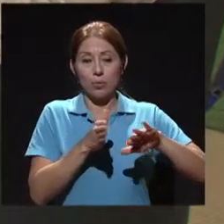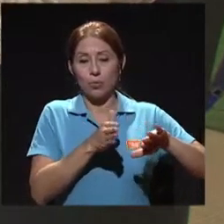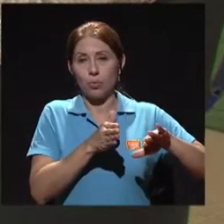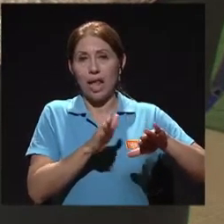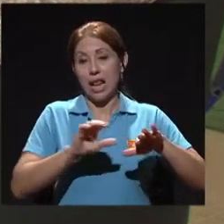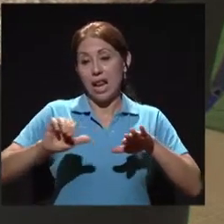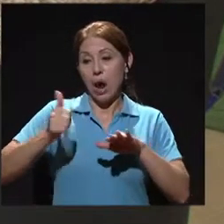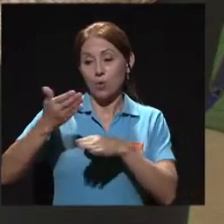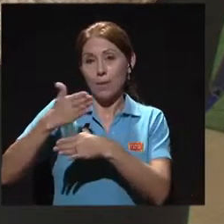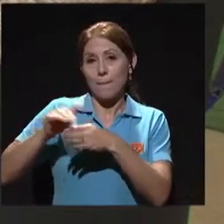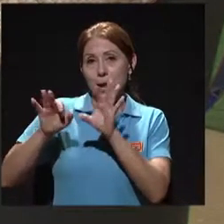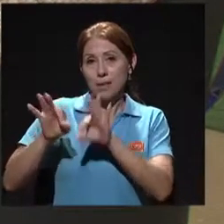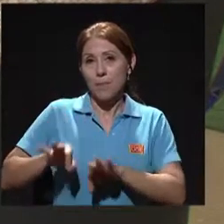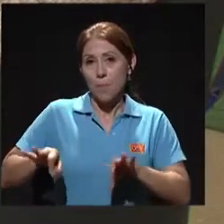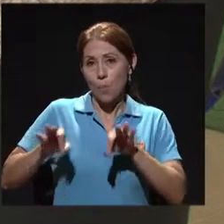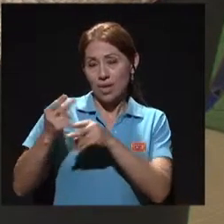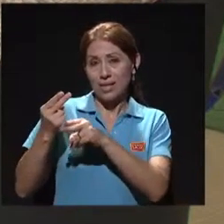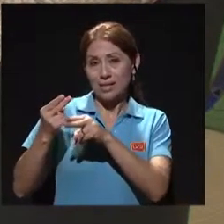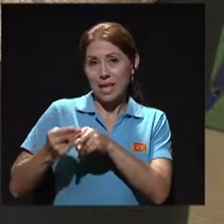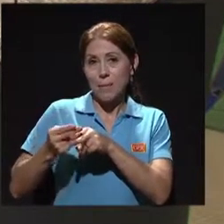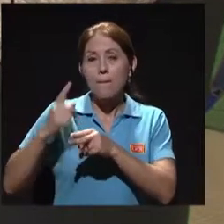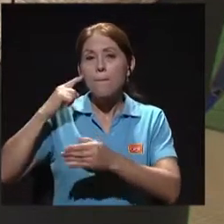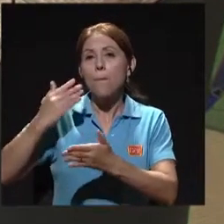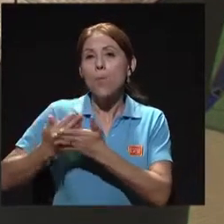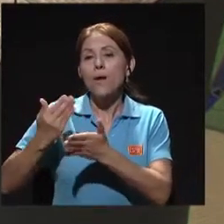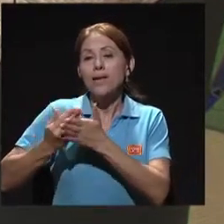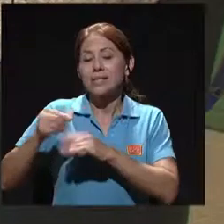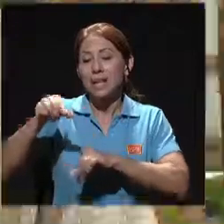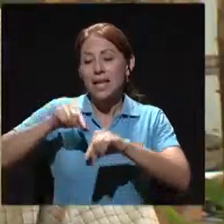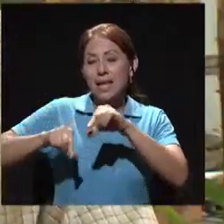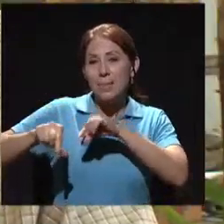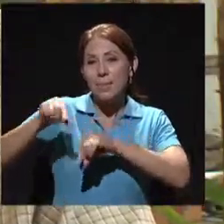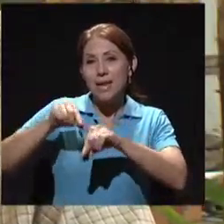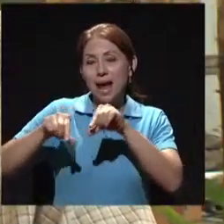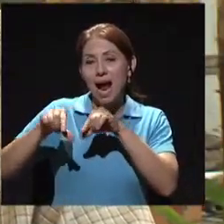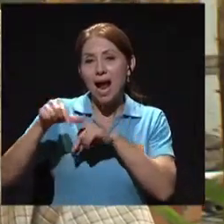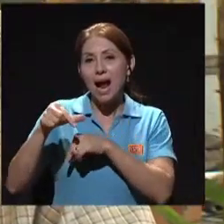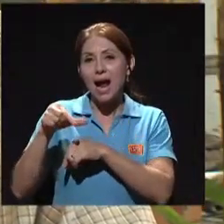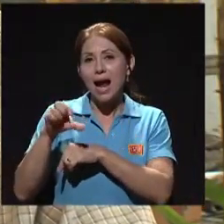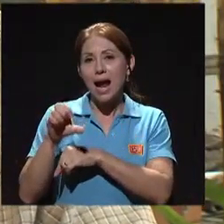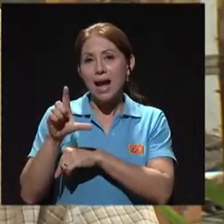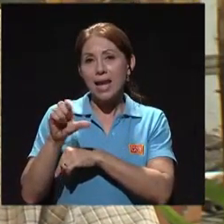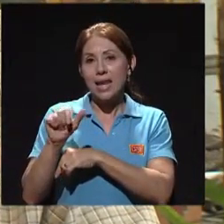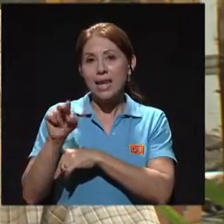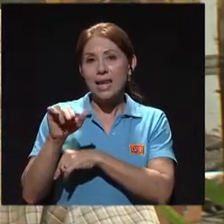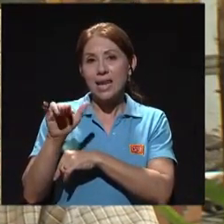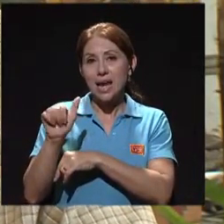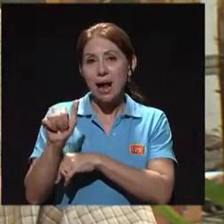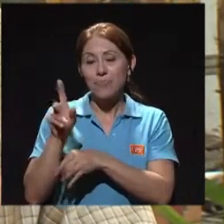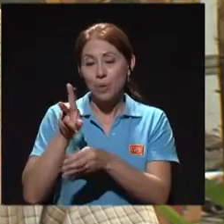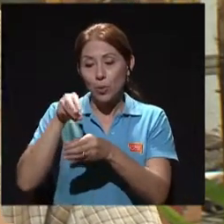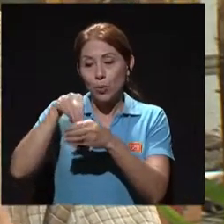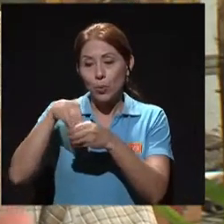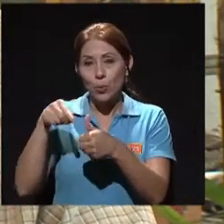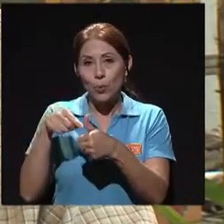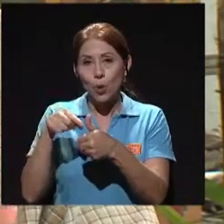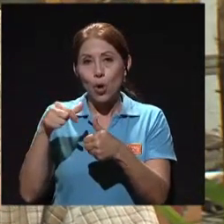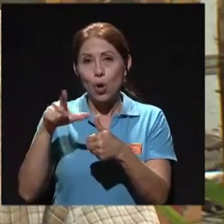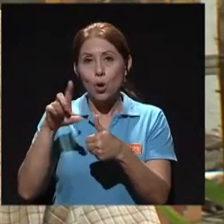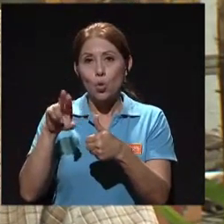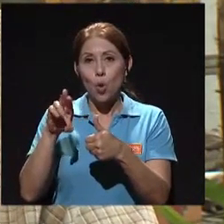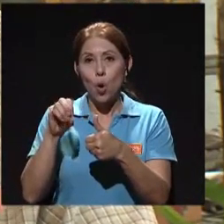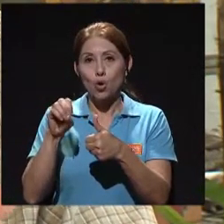importante, que es lo que se llaman las pruebas de química clínica, que ahí es donde se incluye la glucosa,